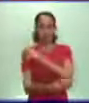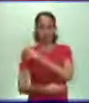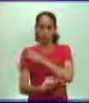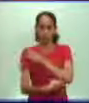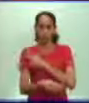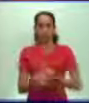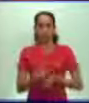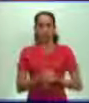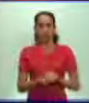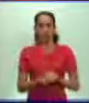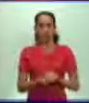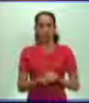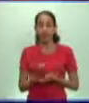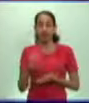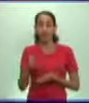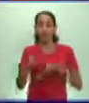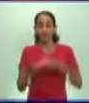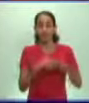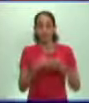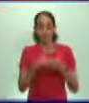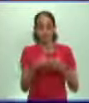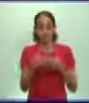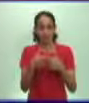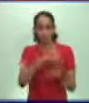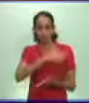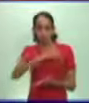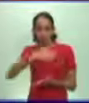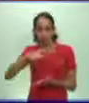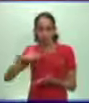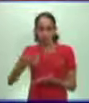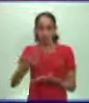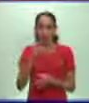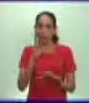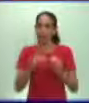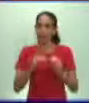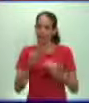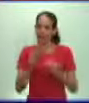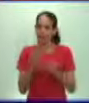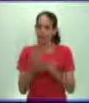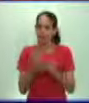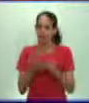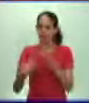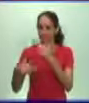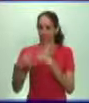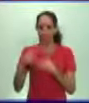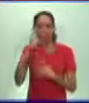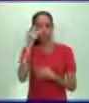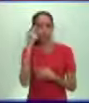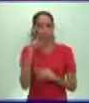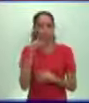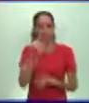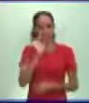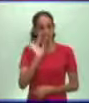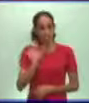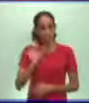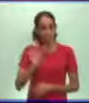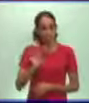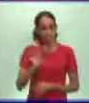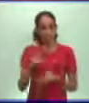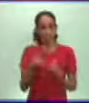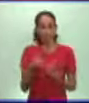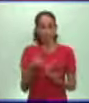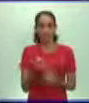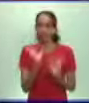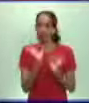esos viajes de descubrimiento que ustedes recordarán estemos conversando. Pero veíamos también que ya para el siglo XV existían condiciones concretas,